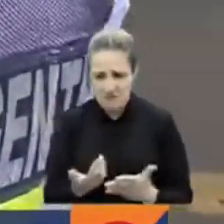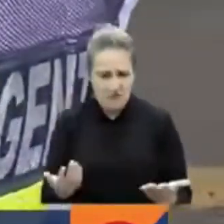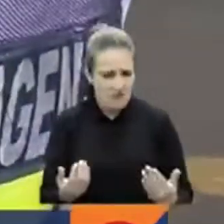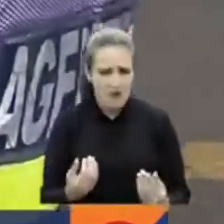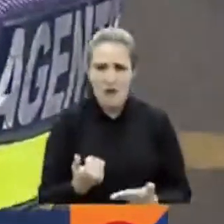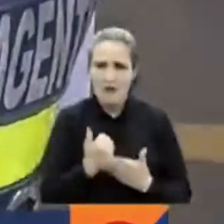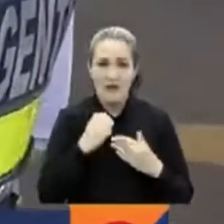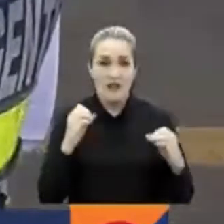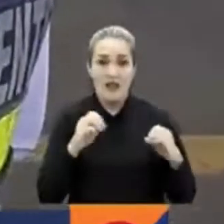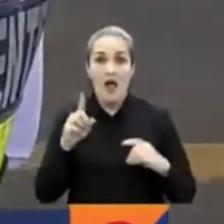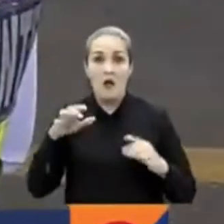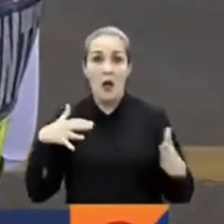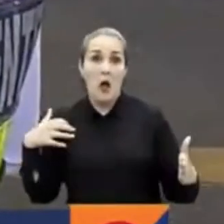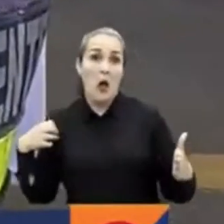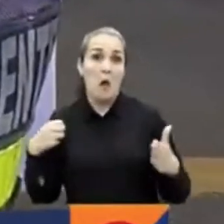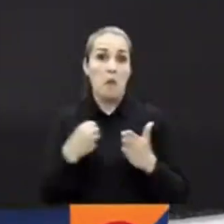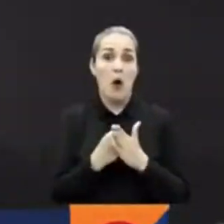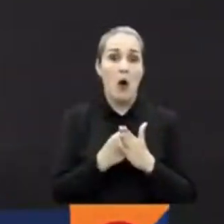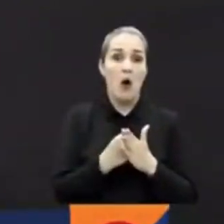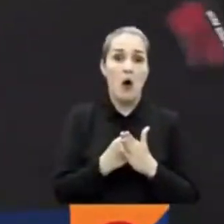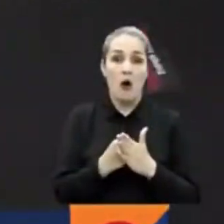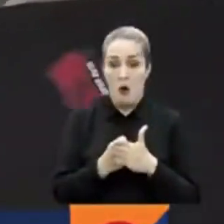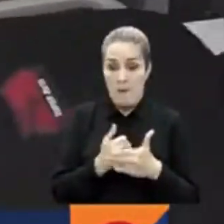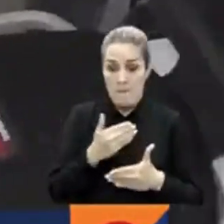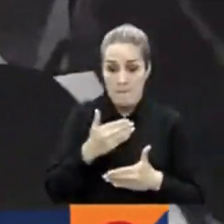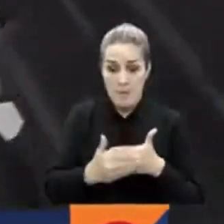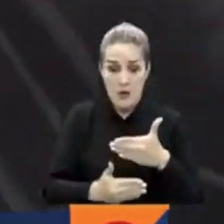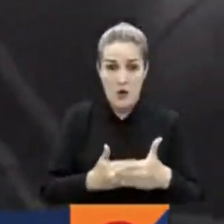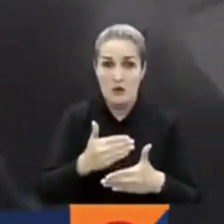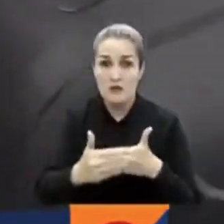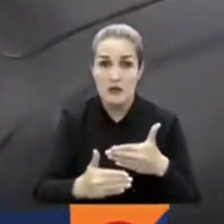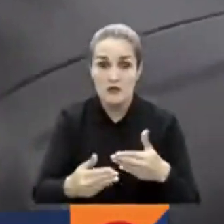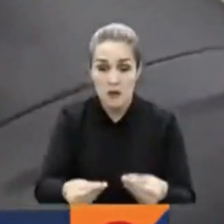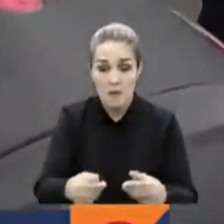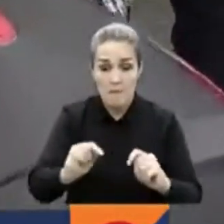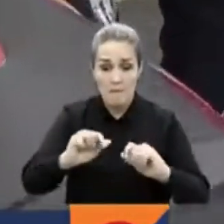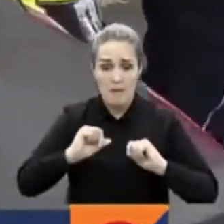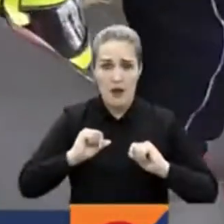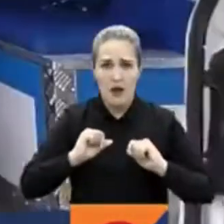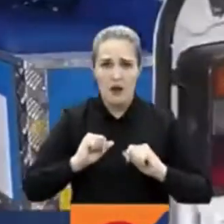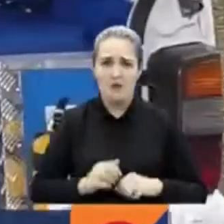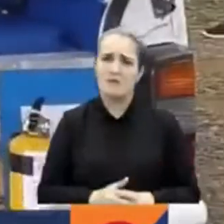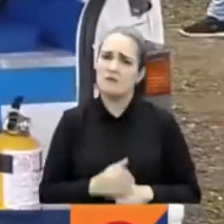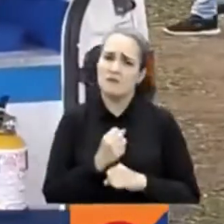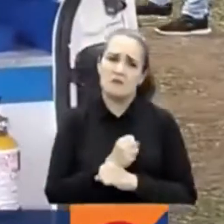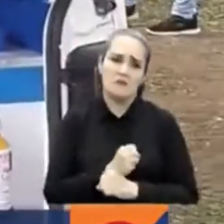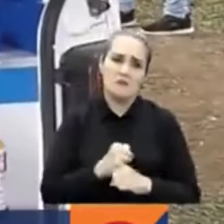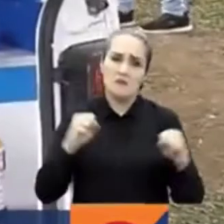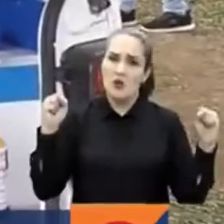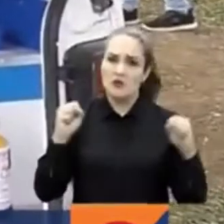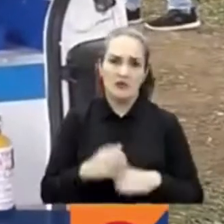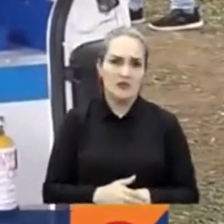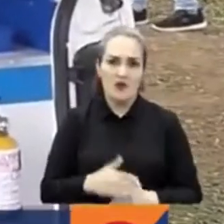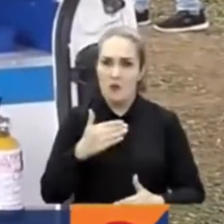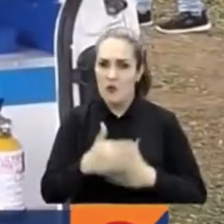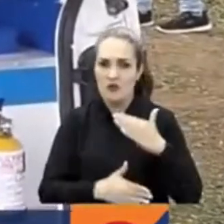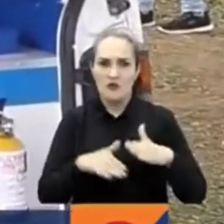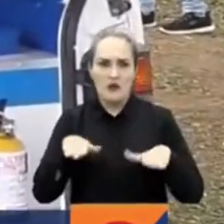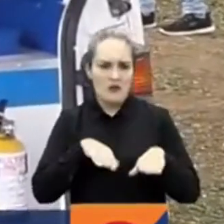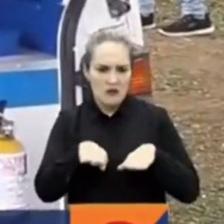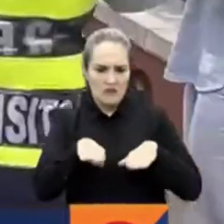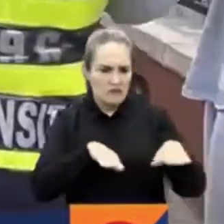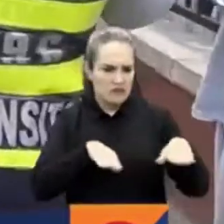cobrar las pólizas del SOAT en un accidente de tránsito, se volvió en ocasiones en una carrera mortal entre conductores de ambulancias.